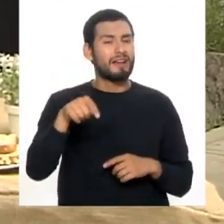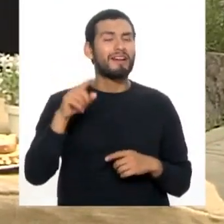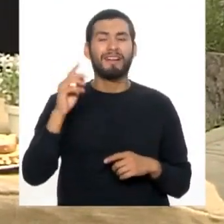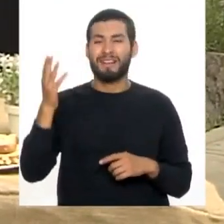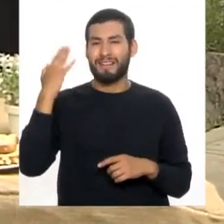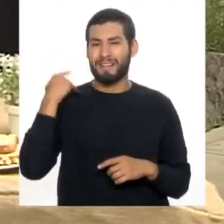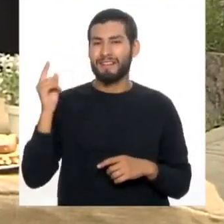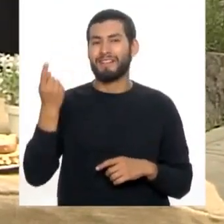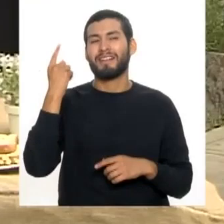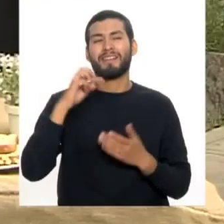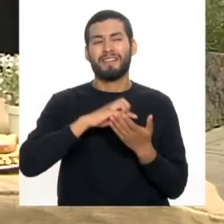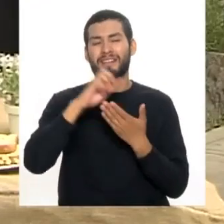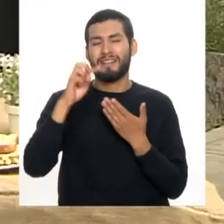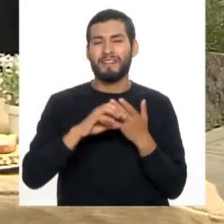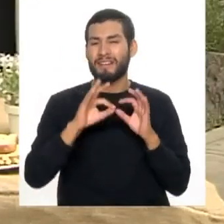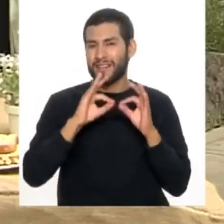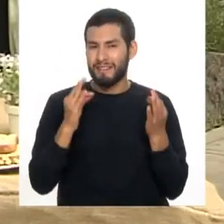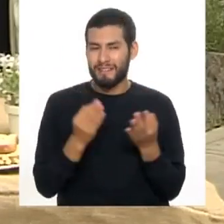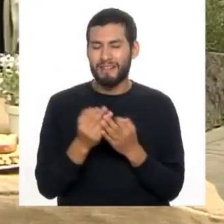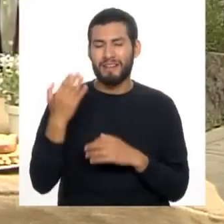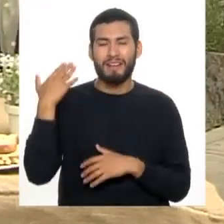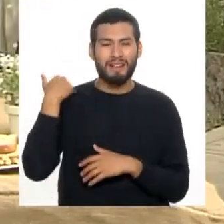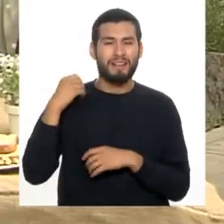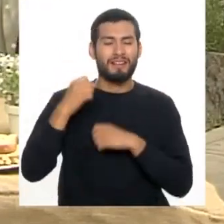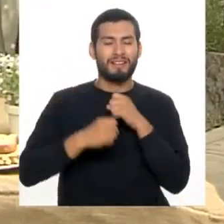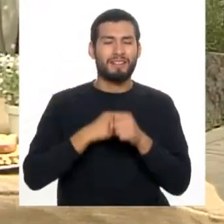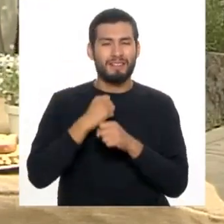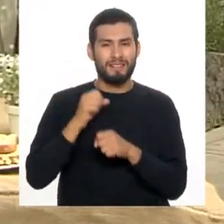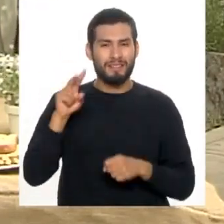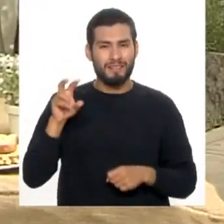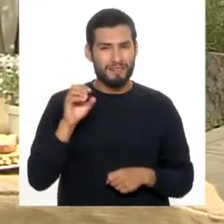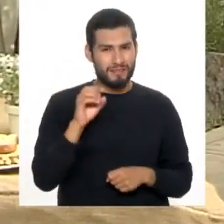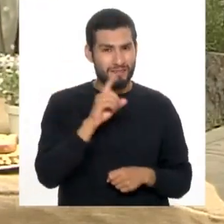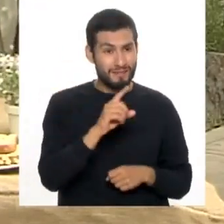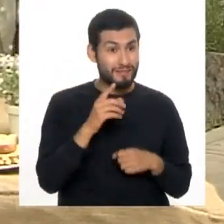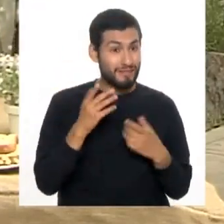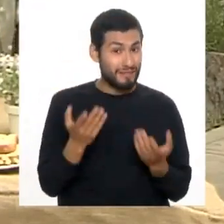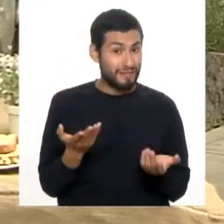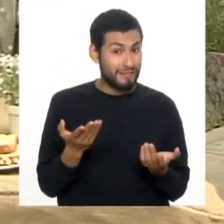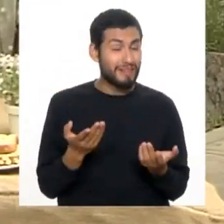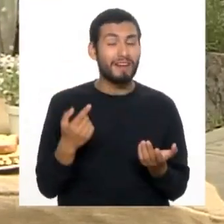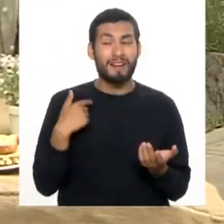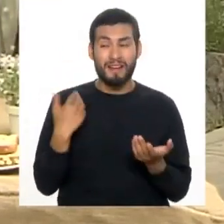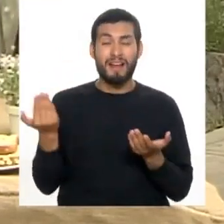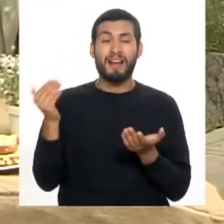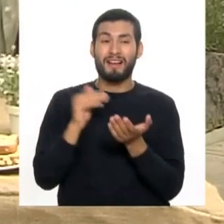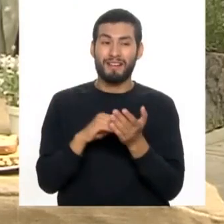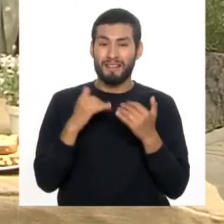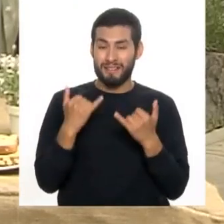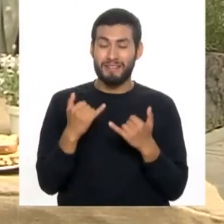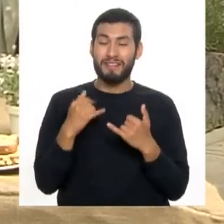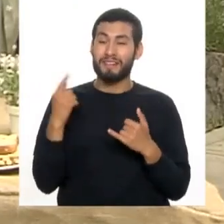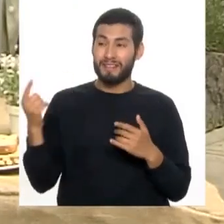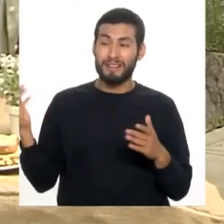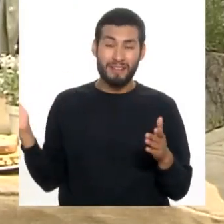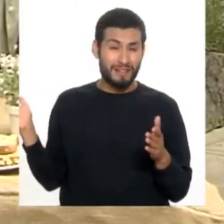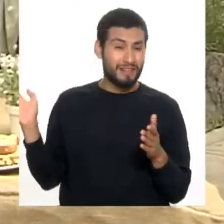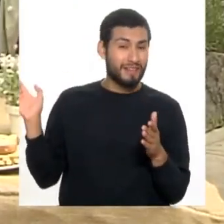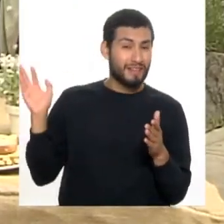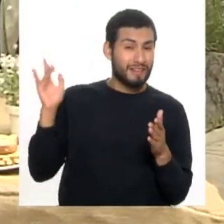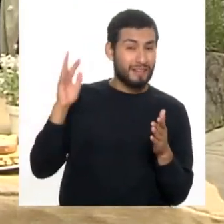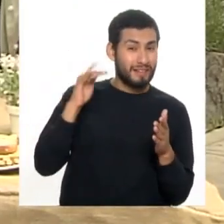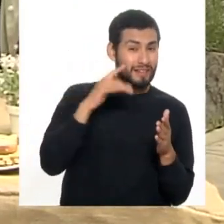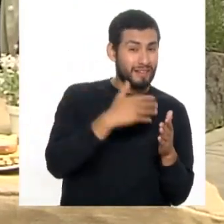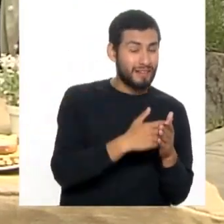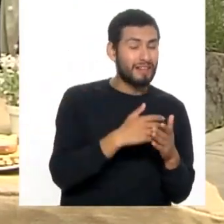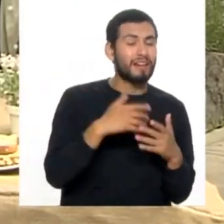programa que existía, un programa familiar, en el año 2001. Ah, mira qué interesante. imagínate, así que repetimos ahora. En este transcurso del tiempo han